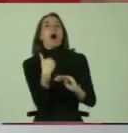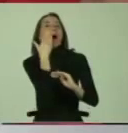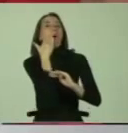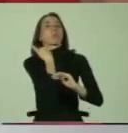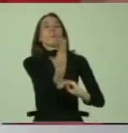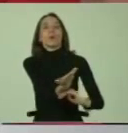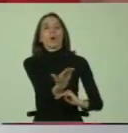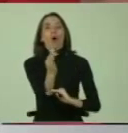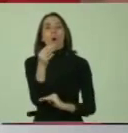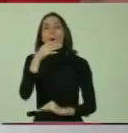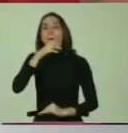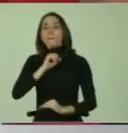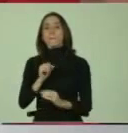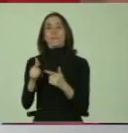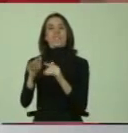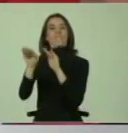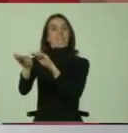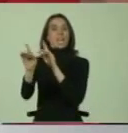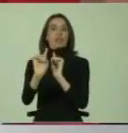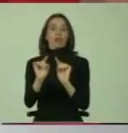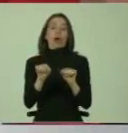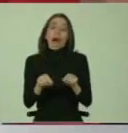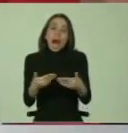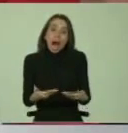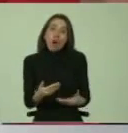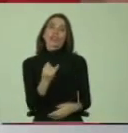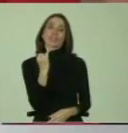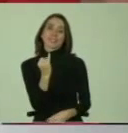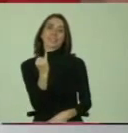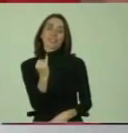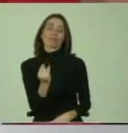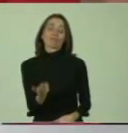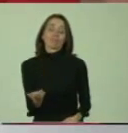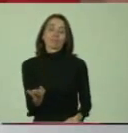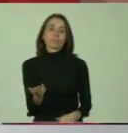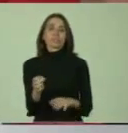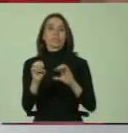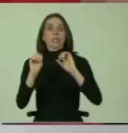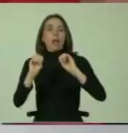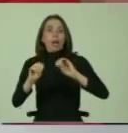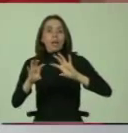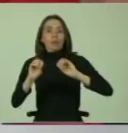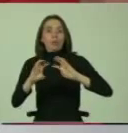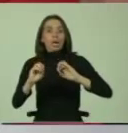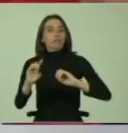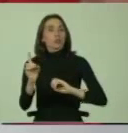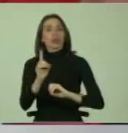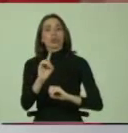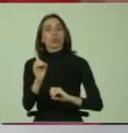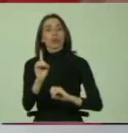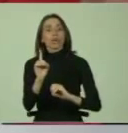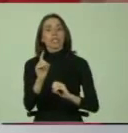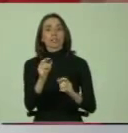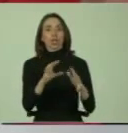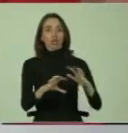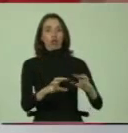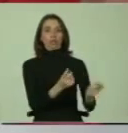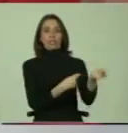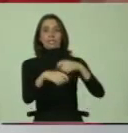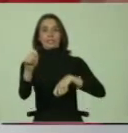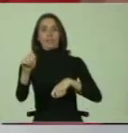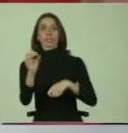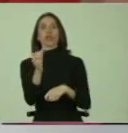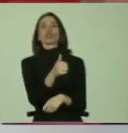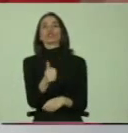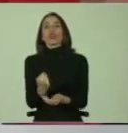privilegio, aunque lamentablemente ahora es así. La educación no es por supuesto una mercancía y no es un mero